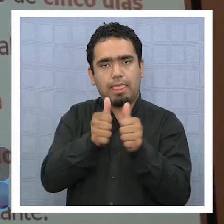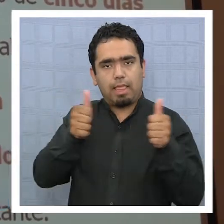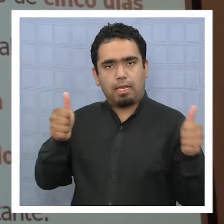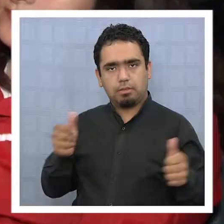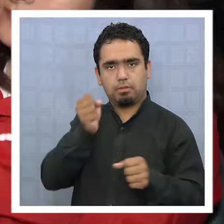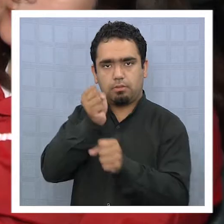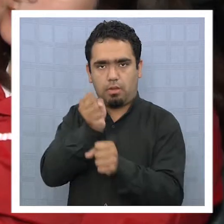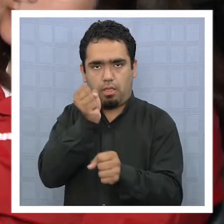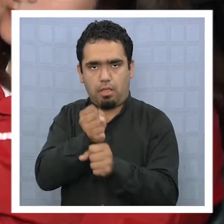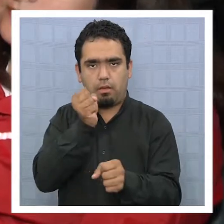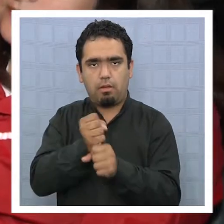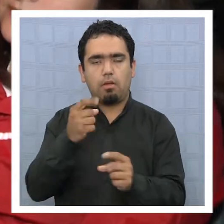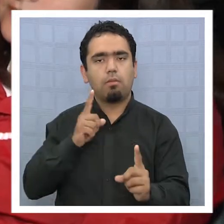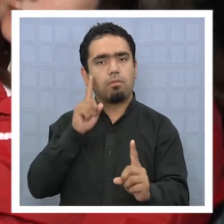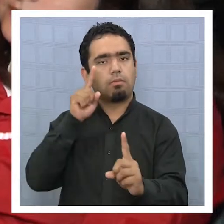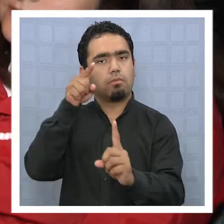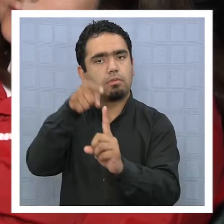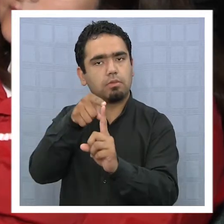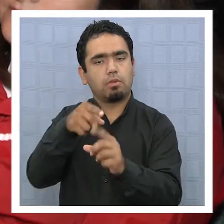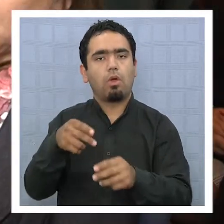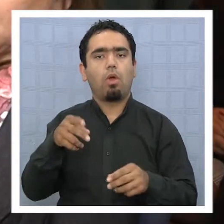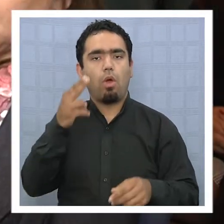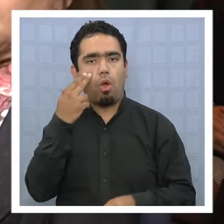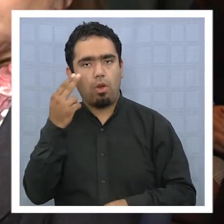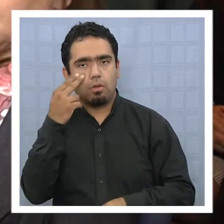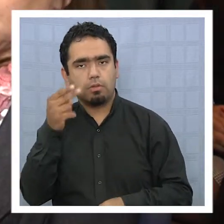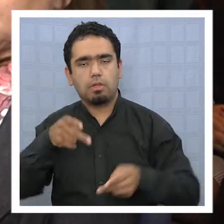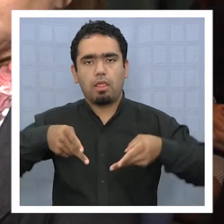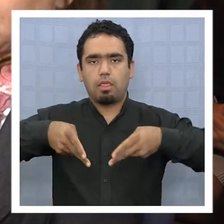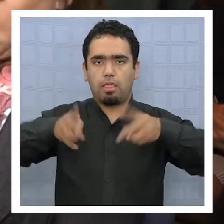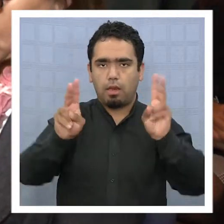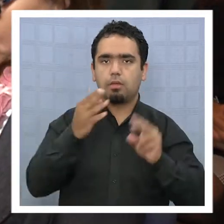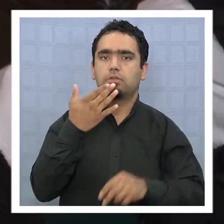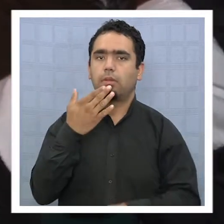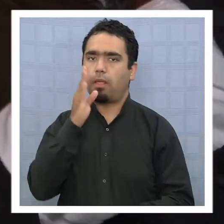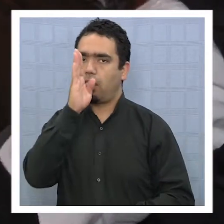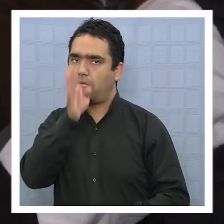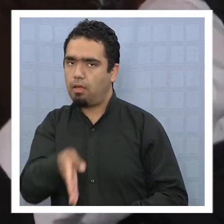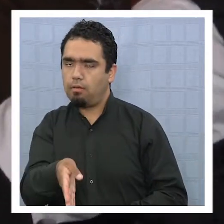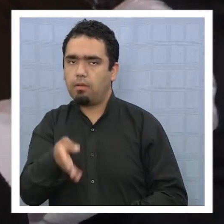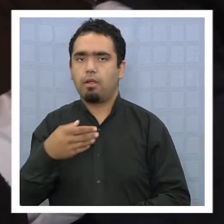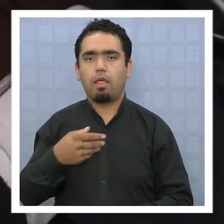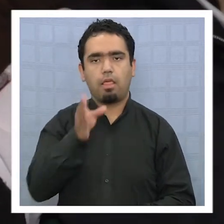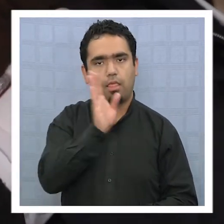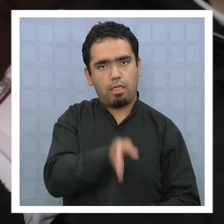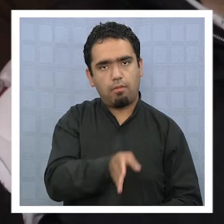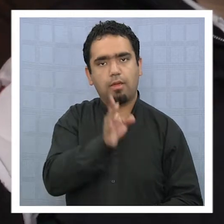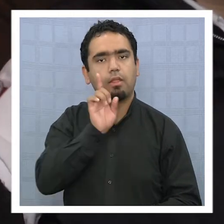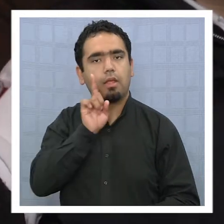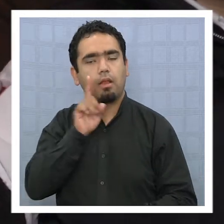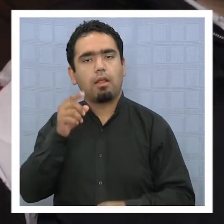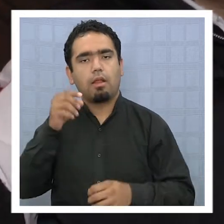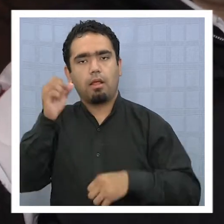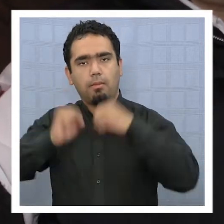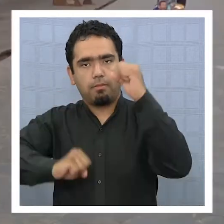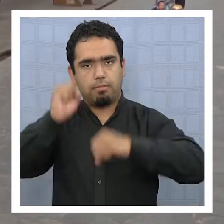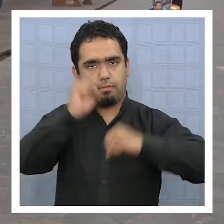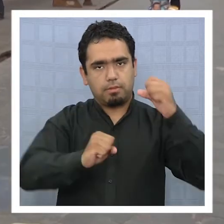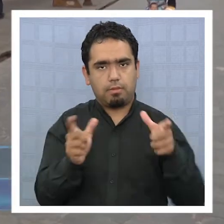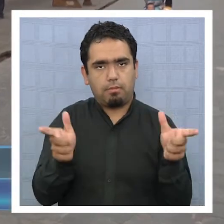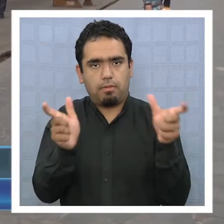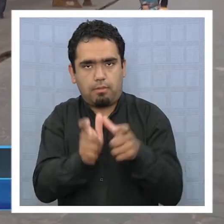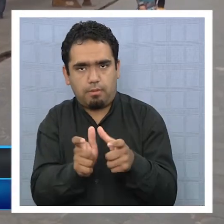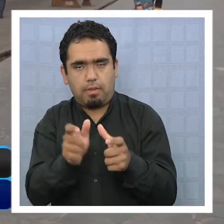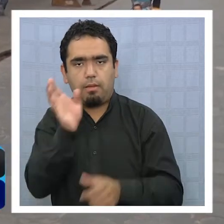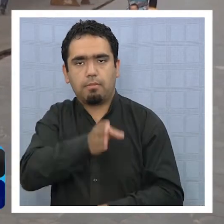finalidad de dar a conocer los derechos y deberes de pequeños empresarios y sus trabajadores. Y la idea es ir preparando a la gente,